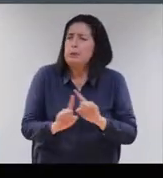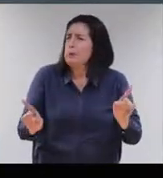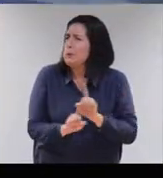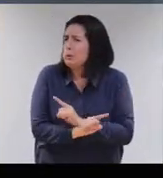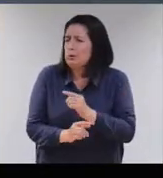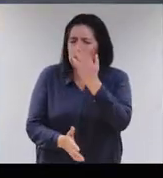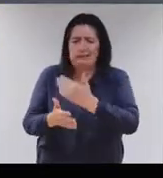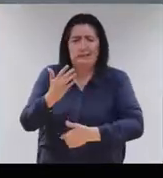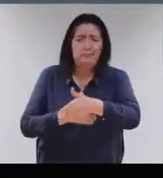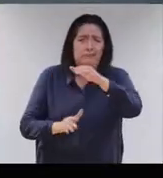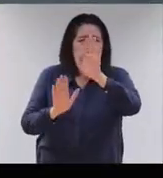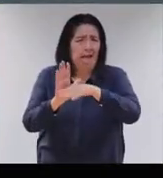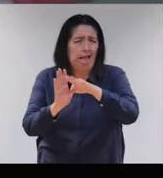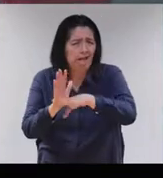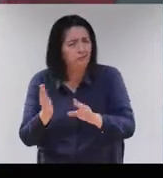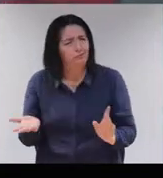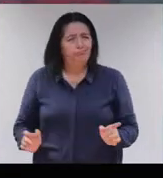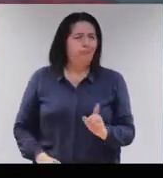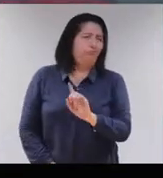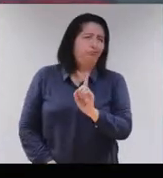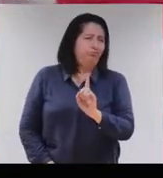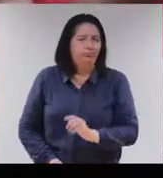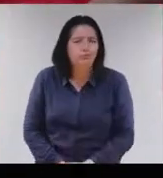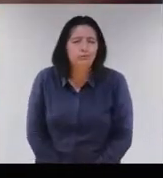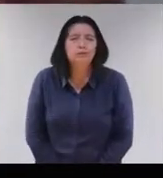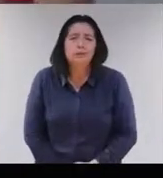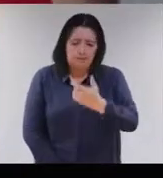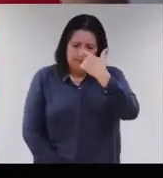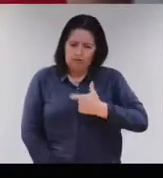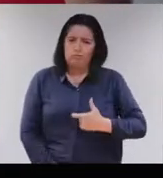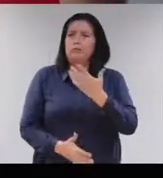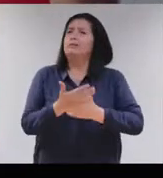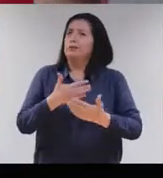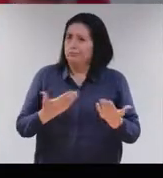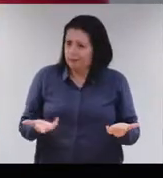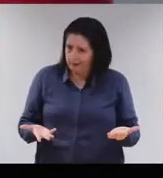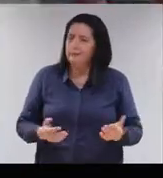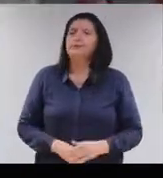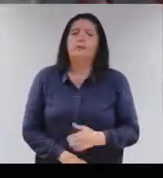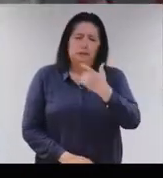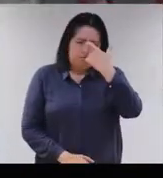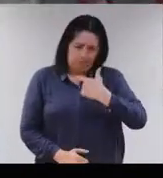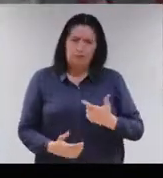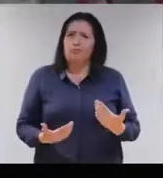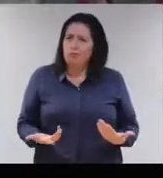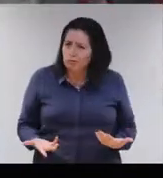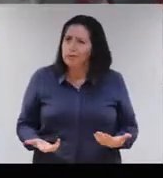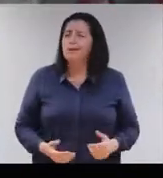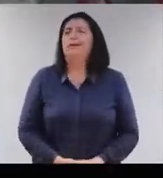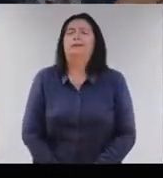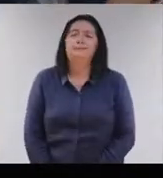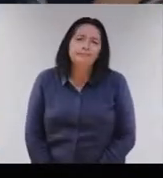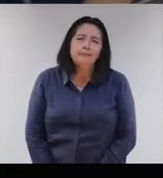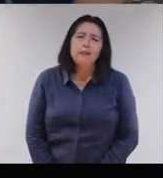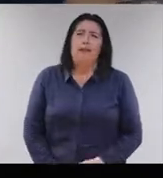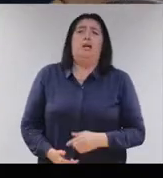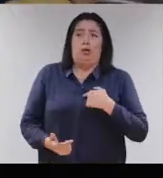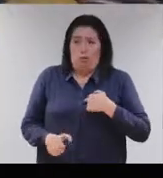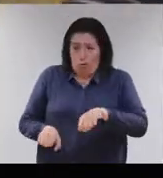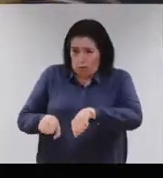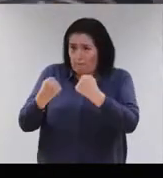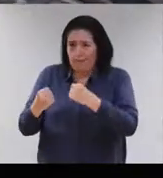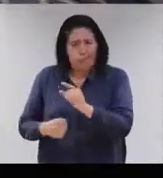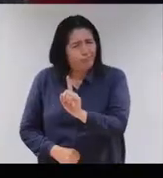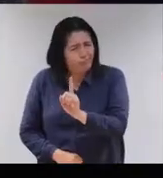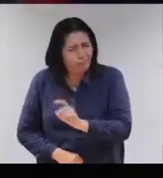Ni definitivamente... Yo no soy un discapacitado. Soy una persona con discapacidad. Soy una persona... No me voy